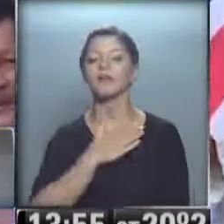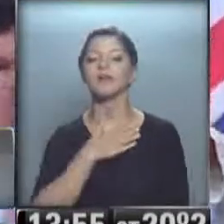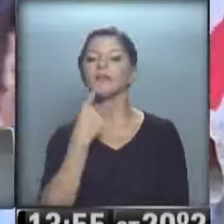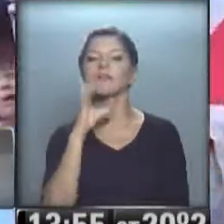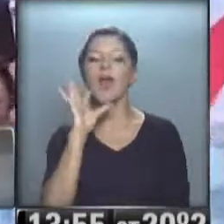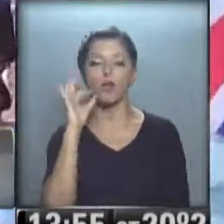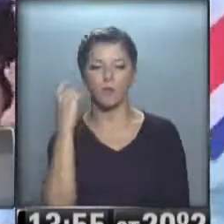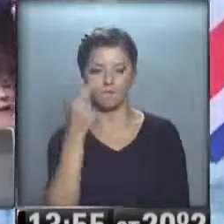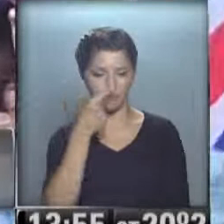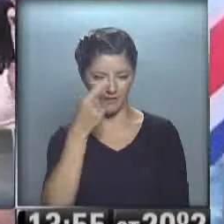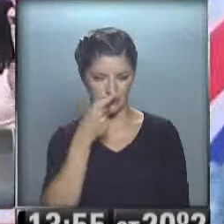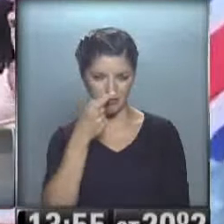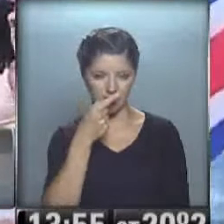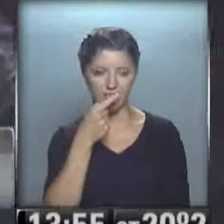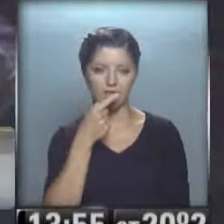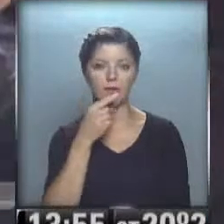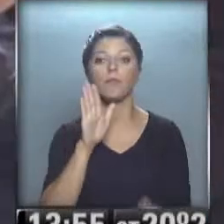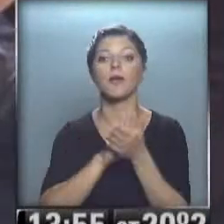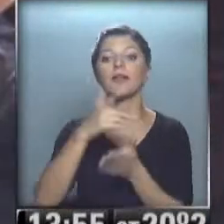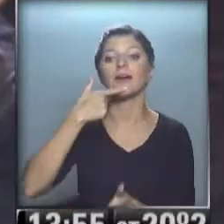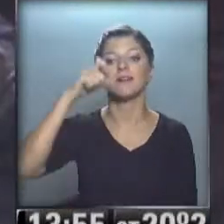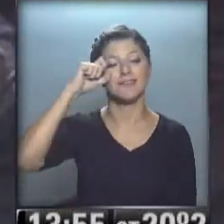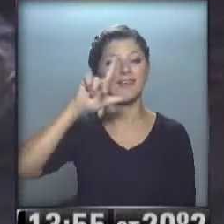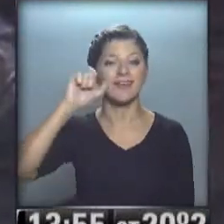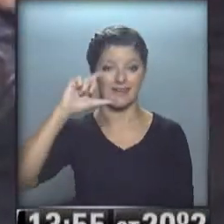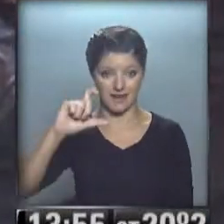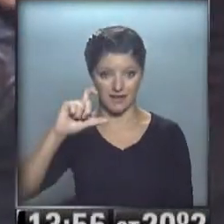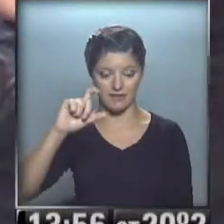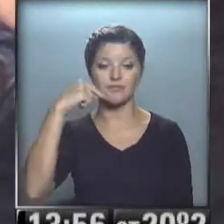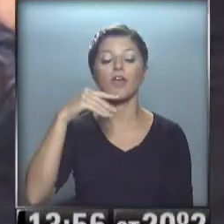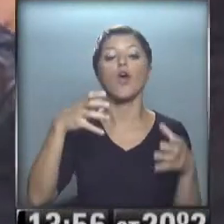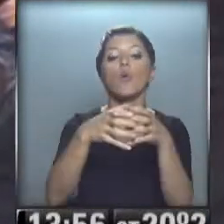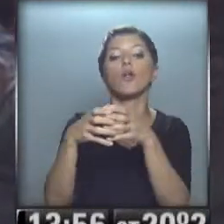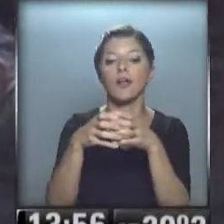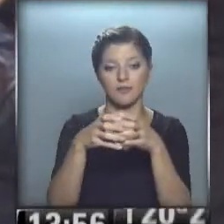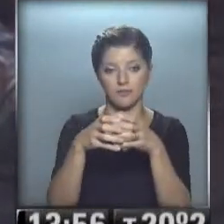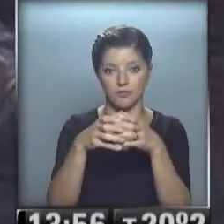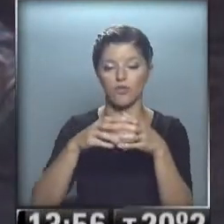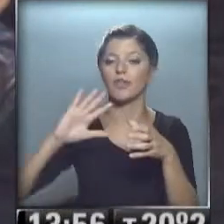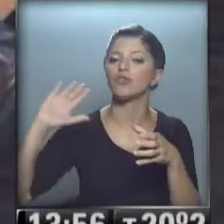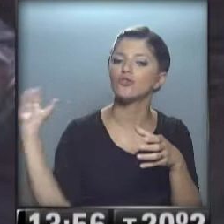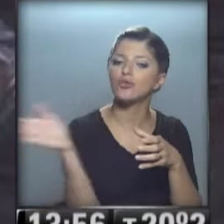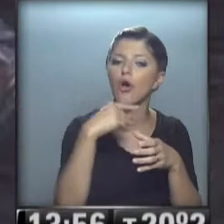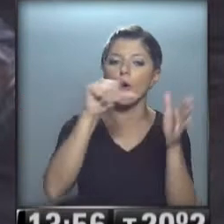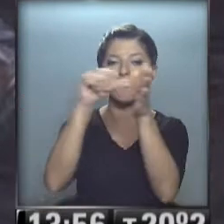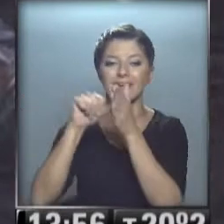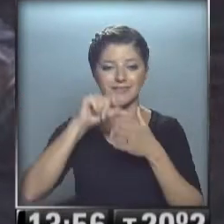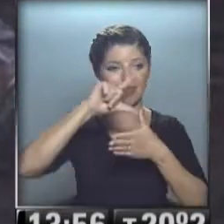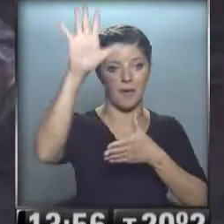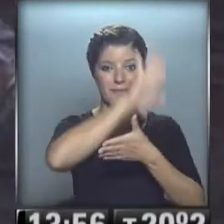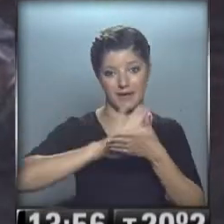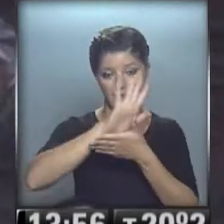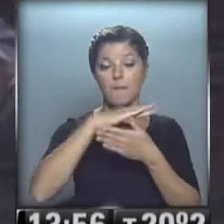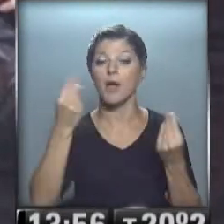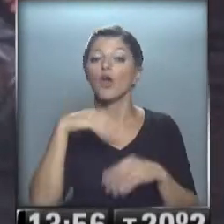interesante que pasó con la CELAC, recordemos la CELAC es esta organización de todos los estados americanos donde no están ni Estados